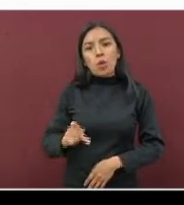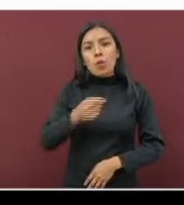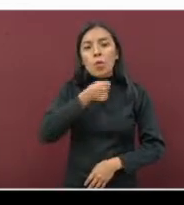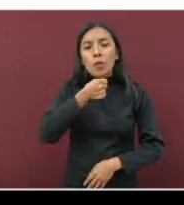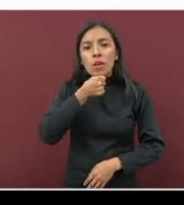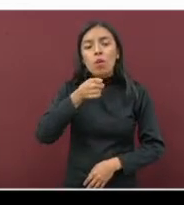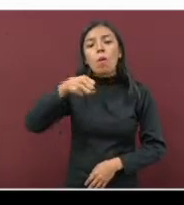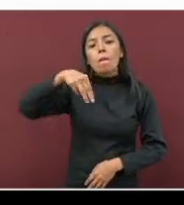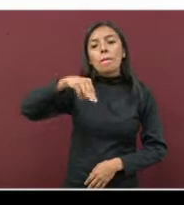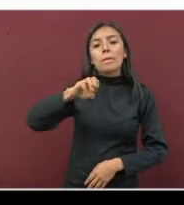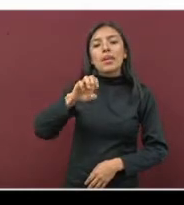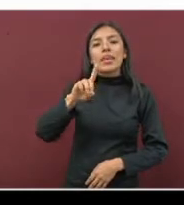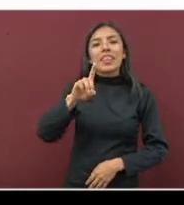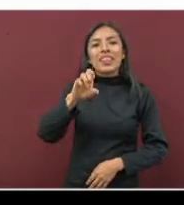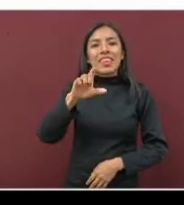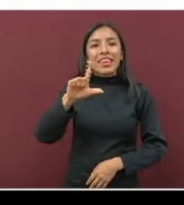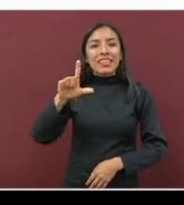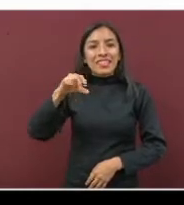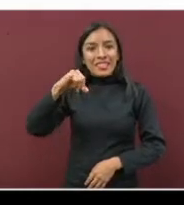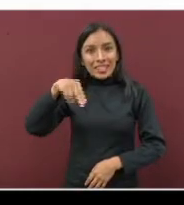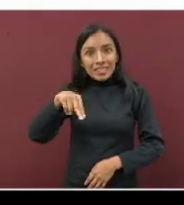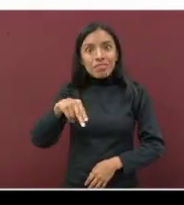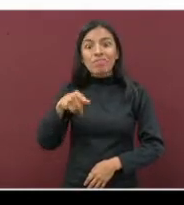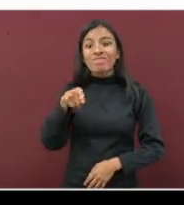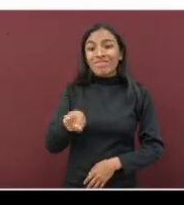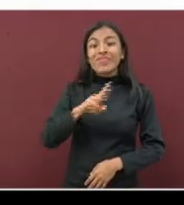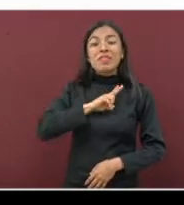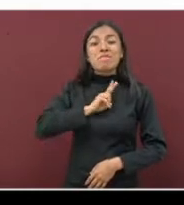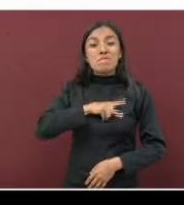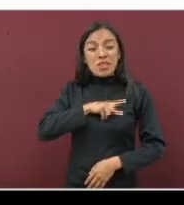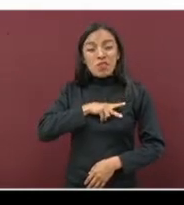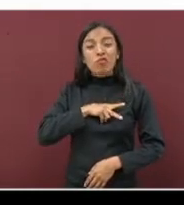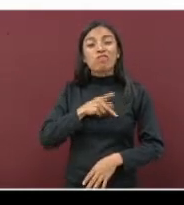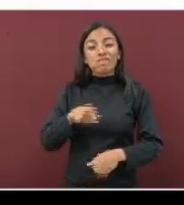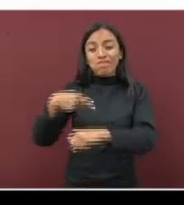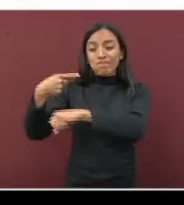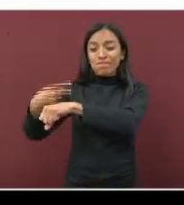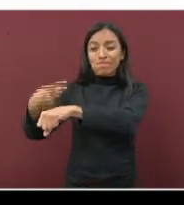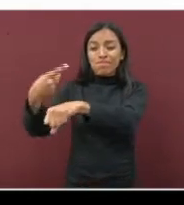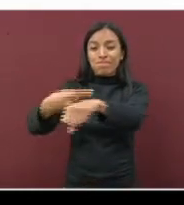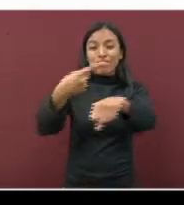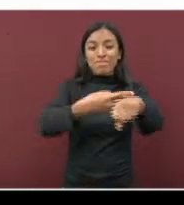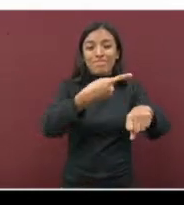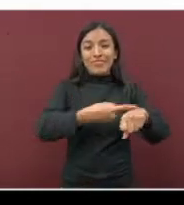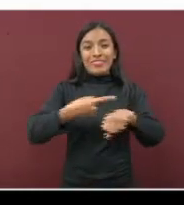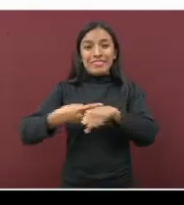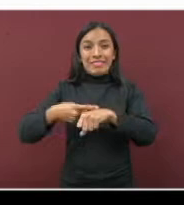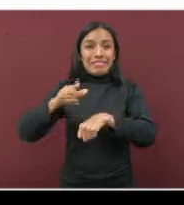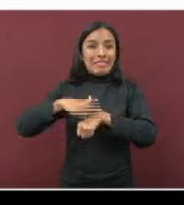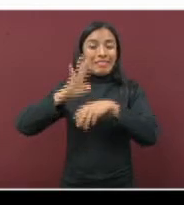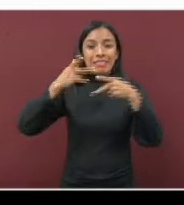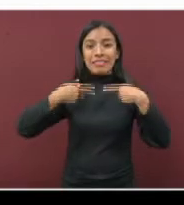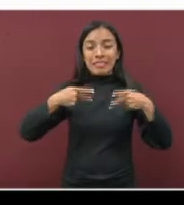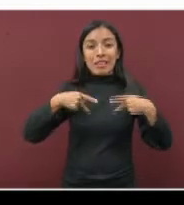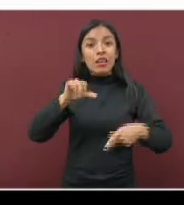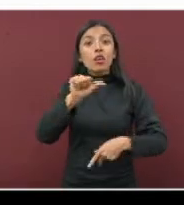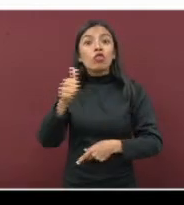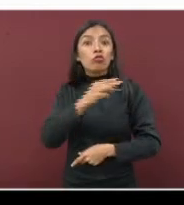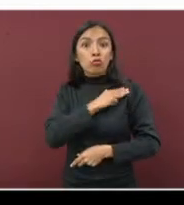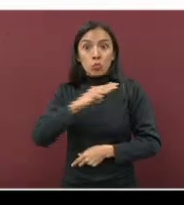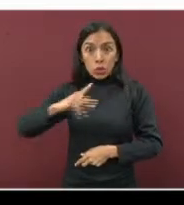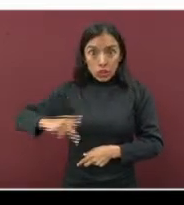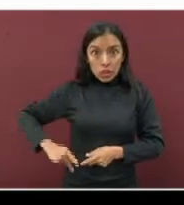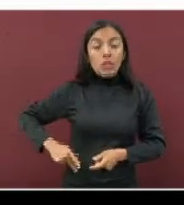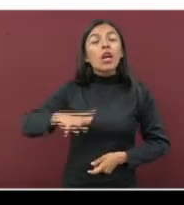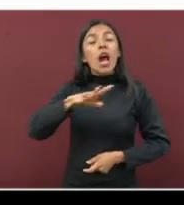en donde el SARS-CoV-2 está causando la enfermedad. Y otros municipios que también reportan